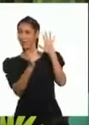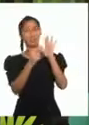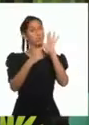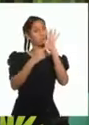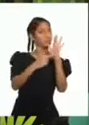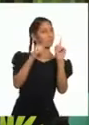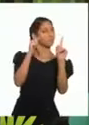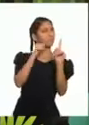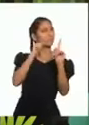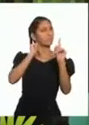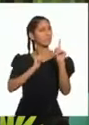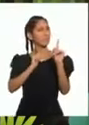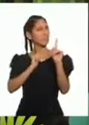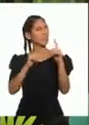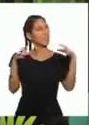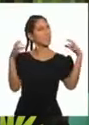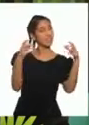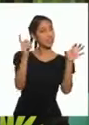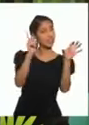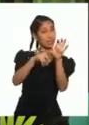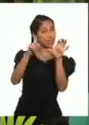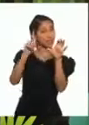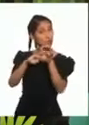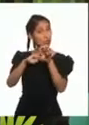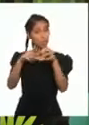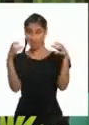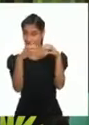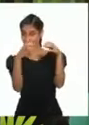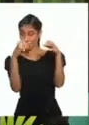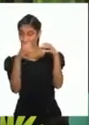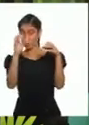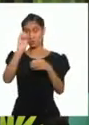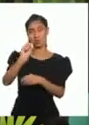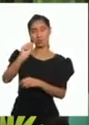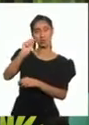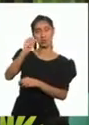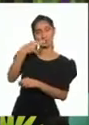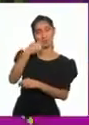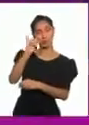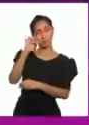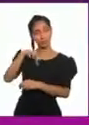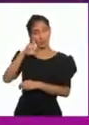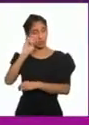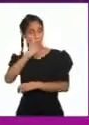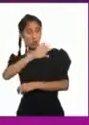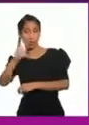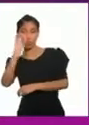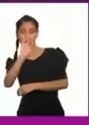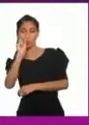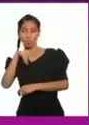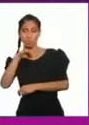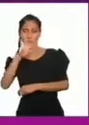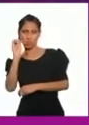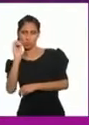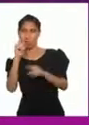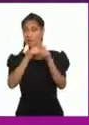Shipibo Conmigo Se llama Olinda Silvana